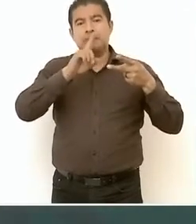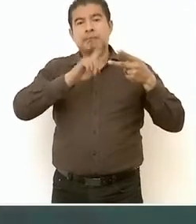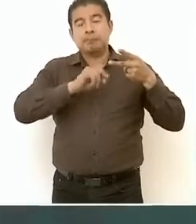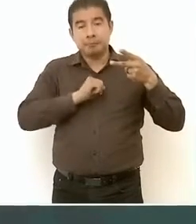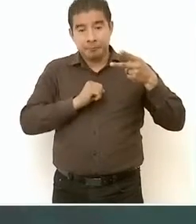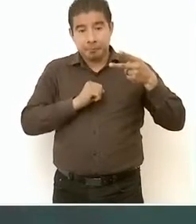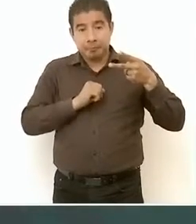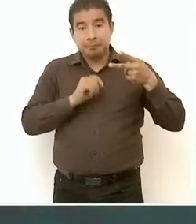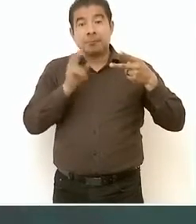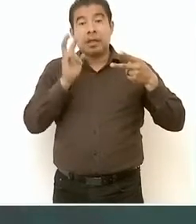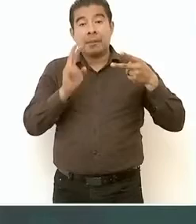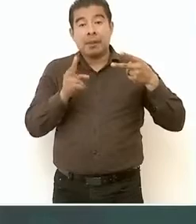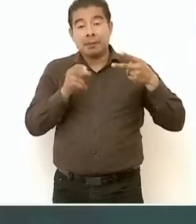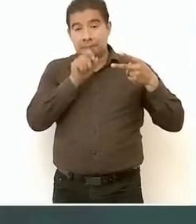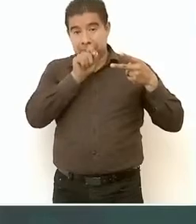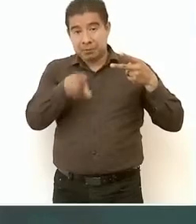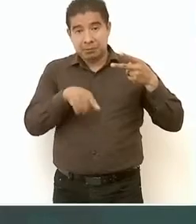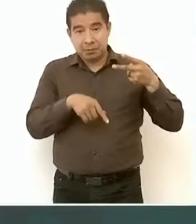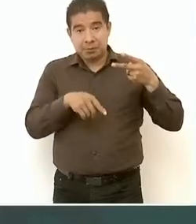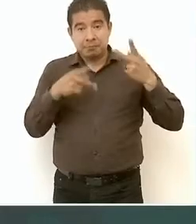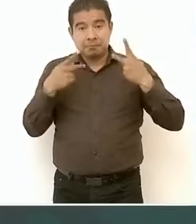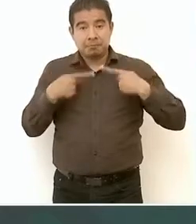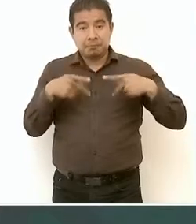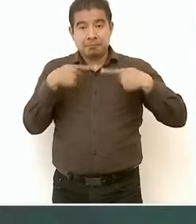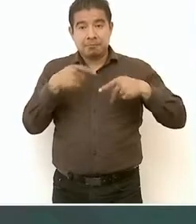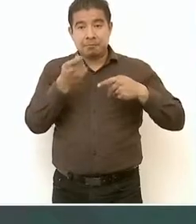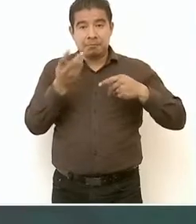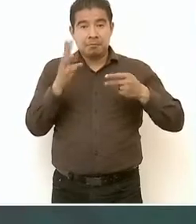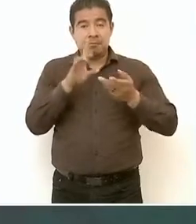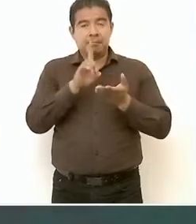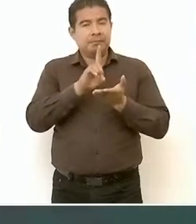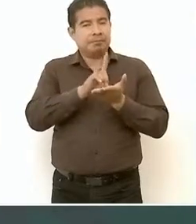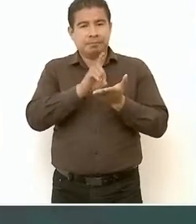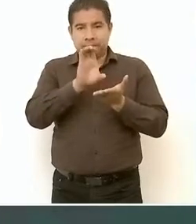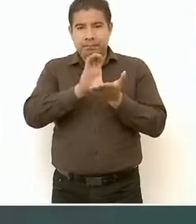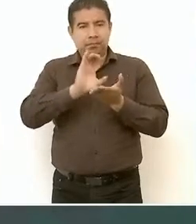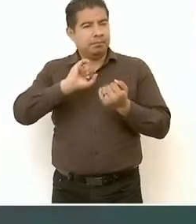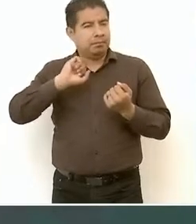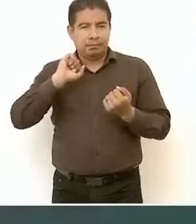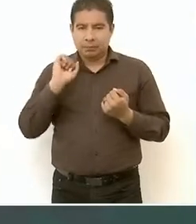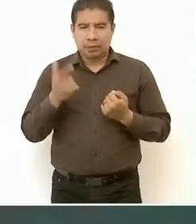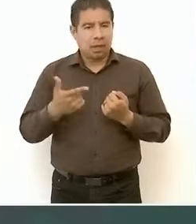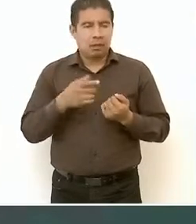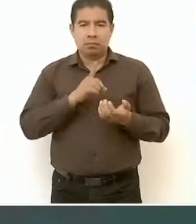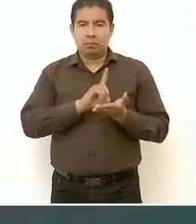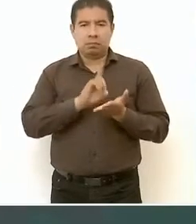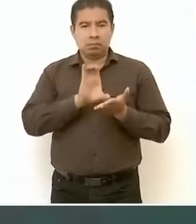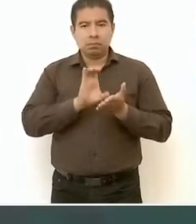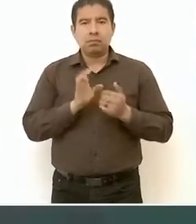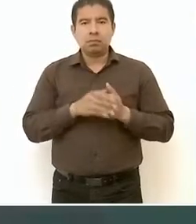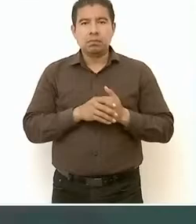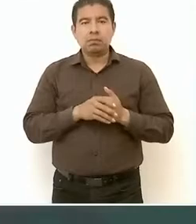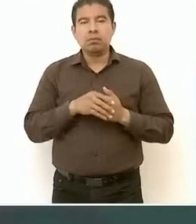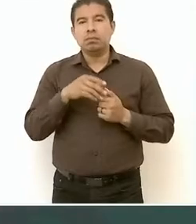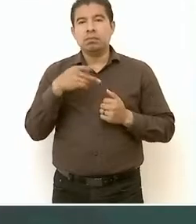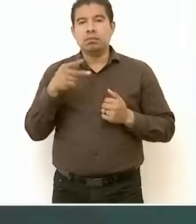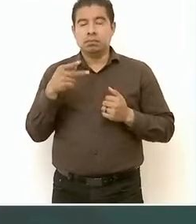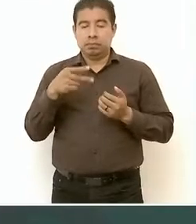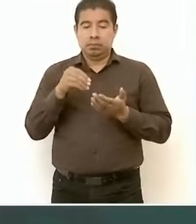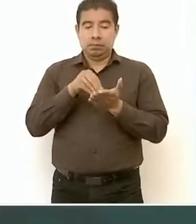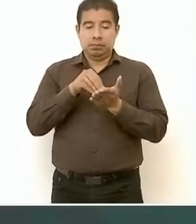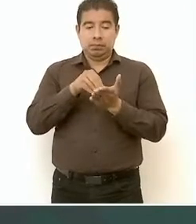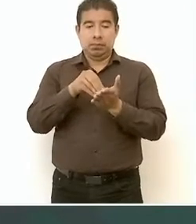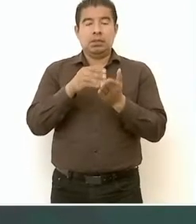el de las personas que sufren con alguna discapacidad permanente, que por cierto,